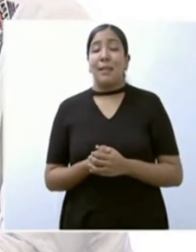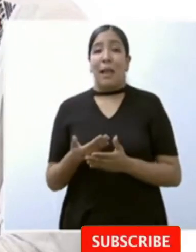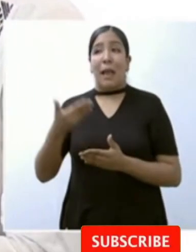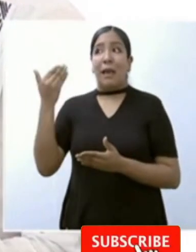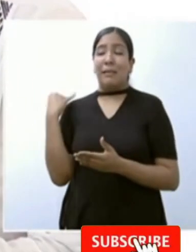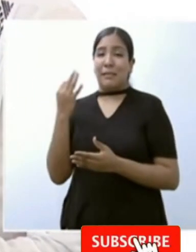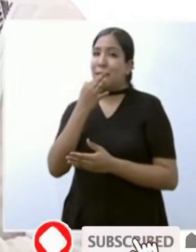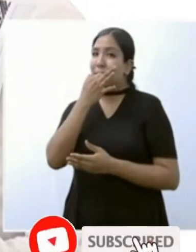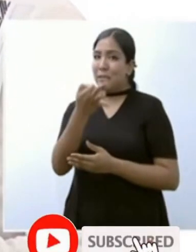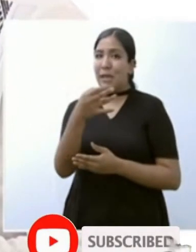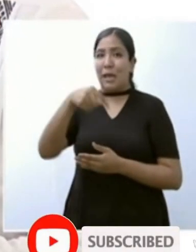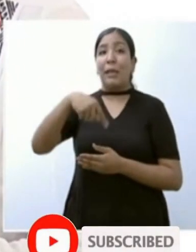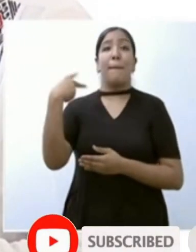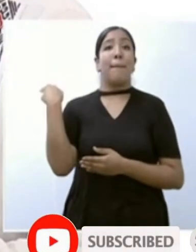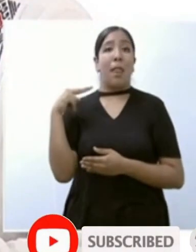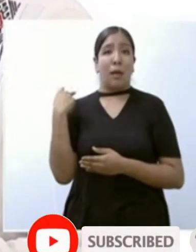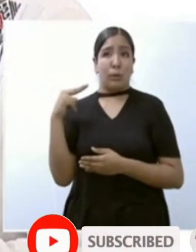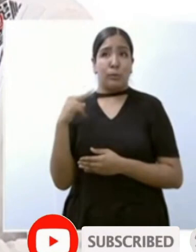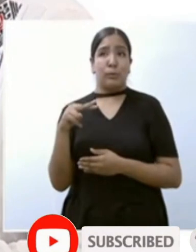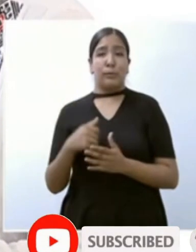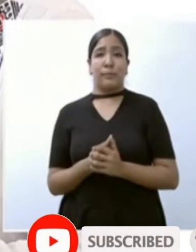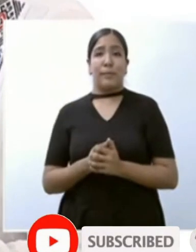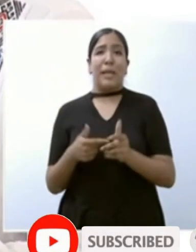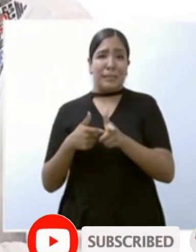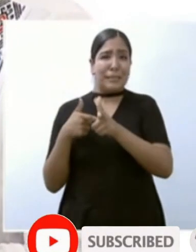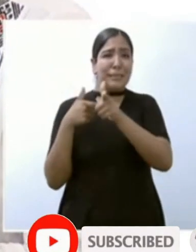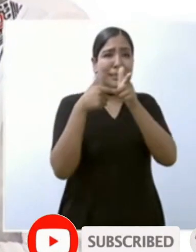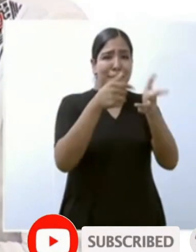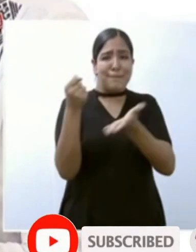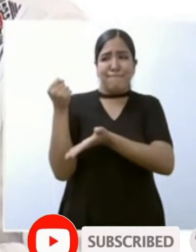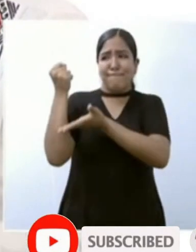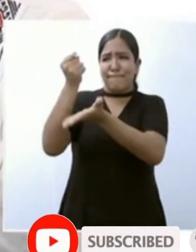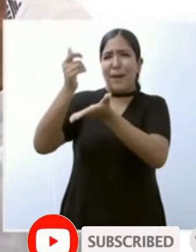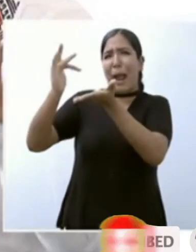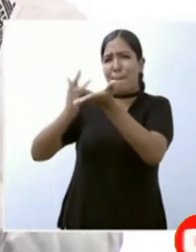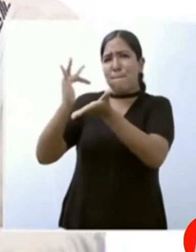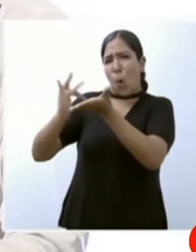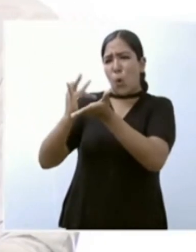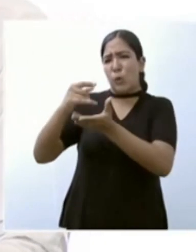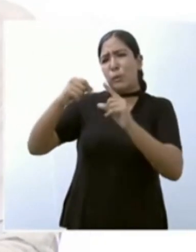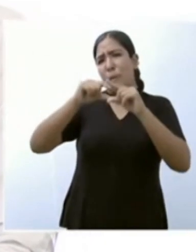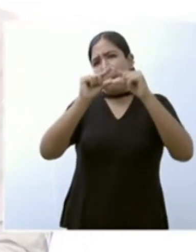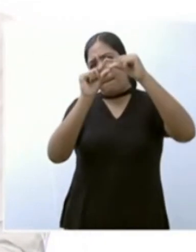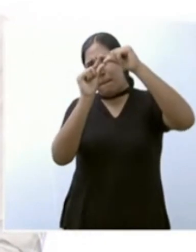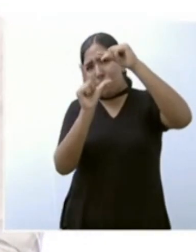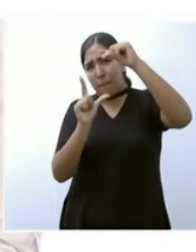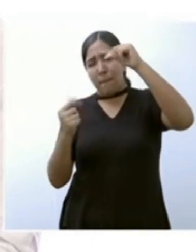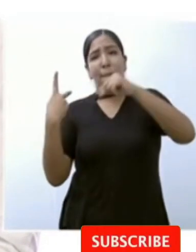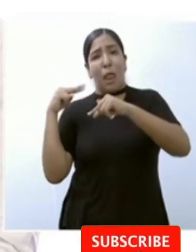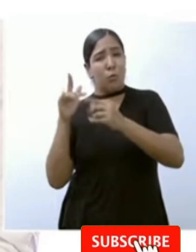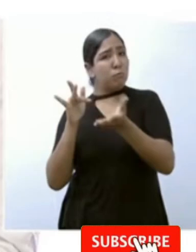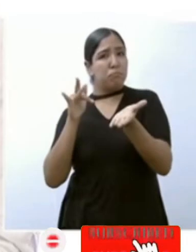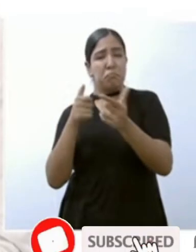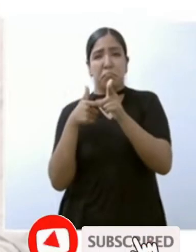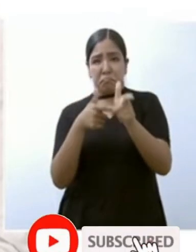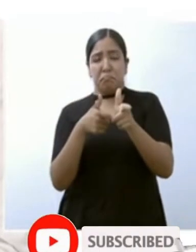Veracruz van a seguir las inversiones acaba de firmarse